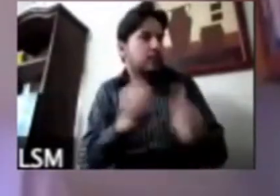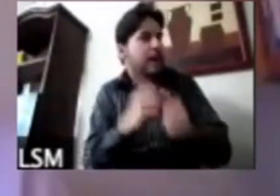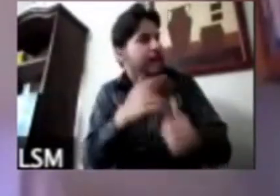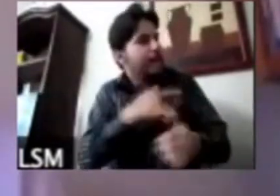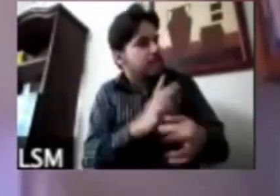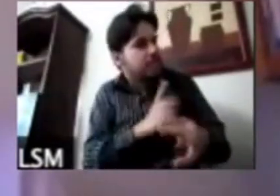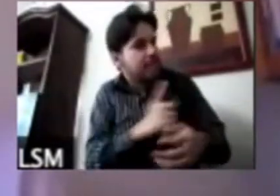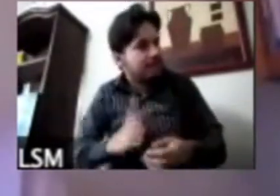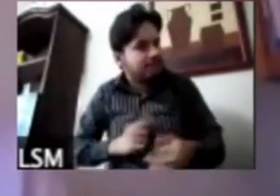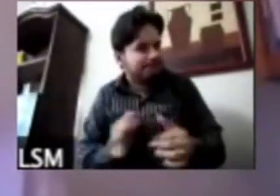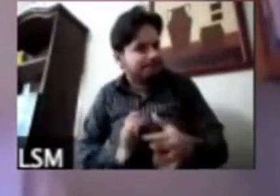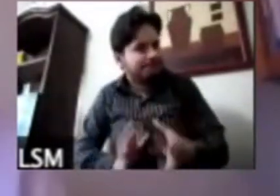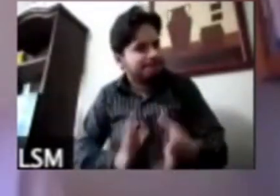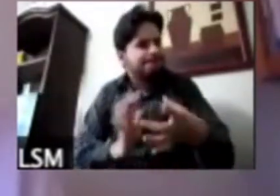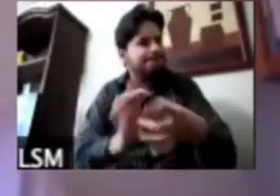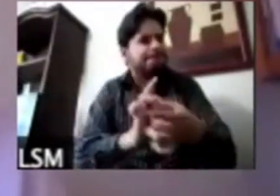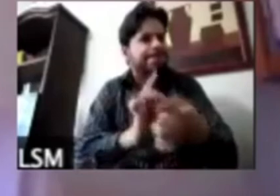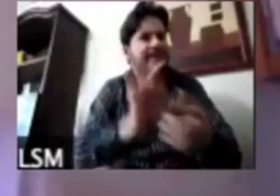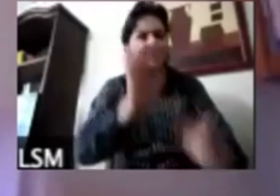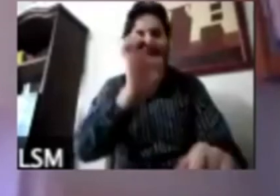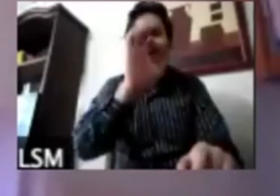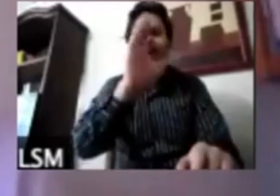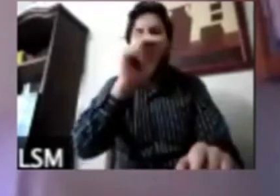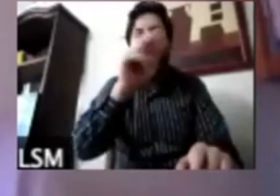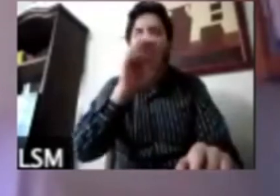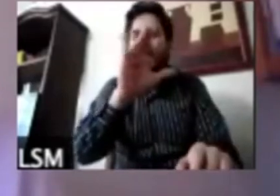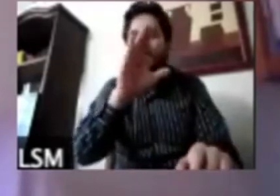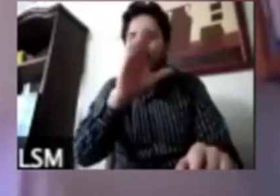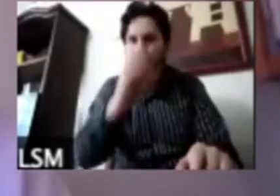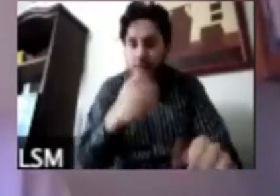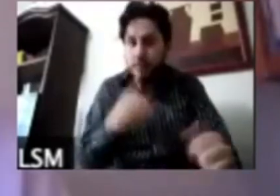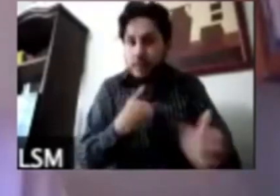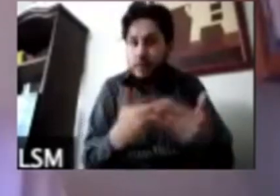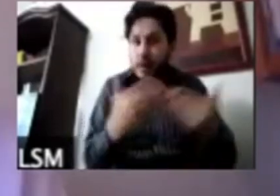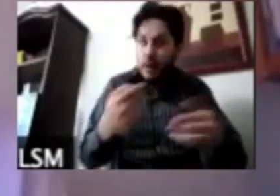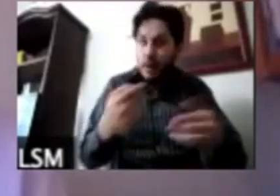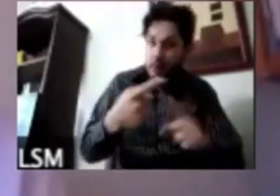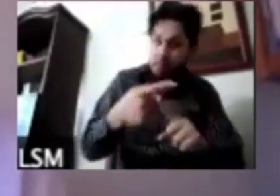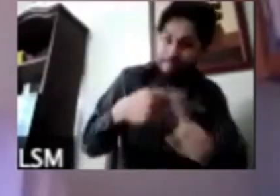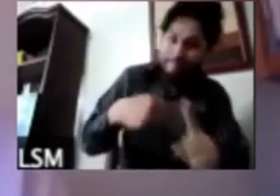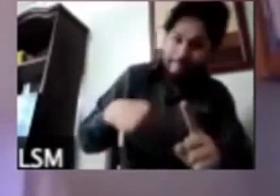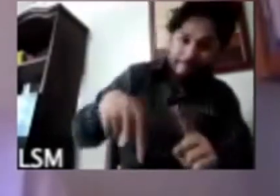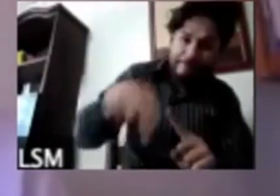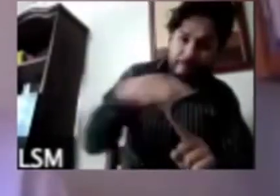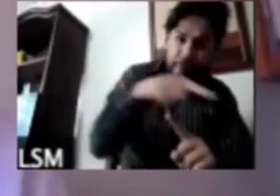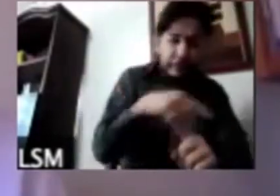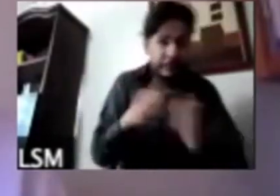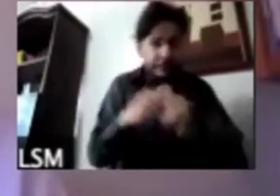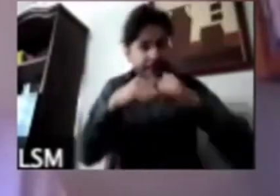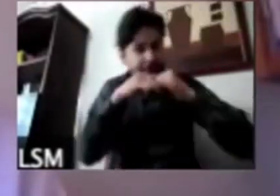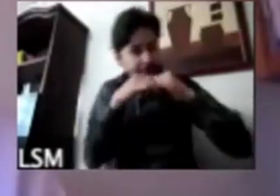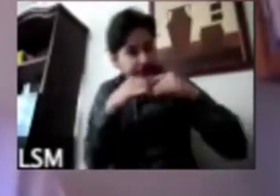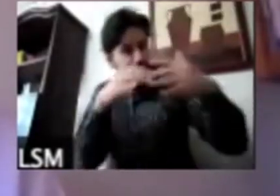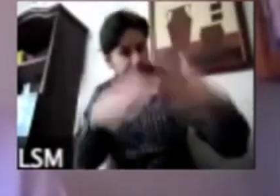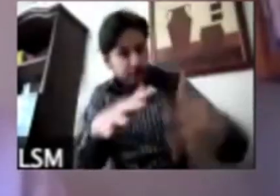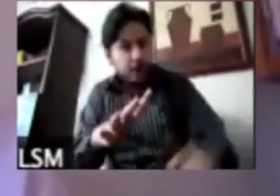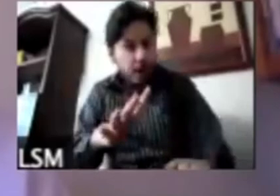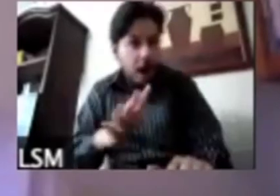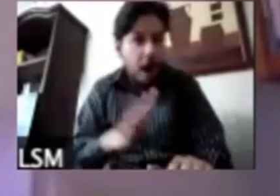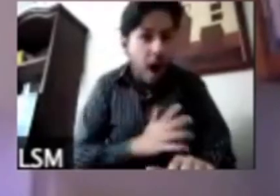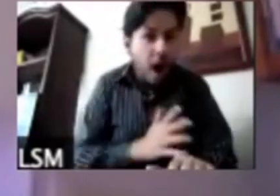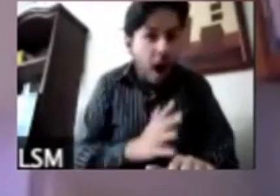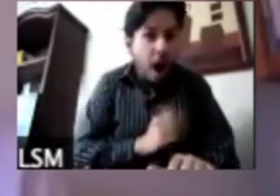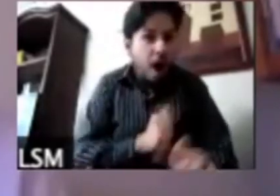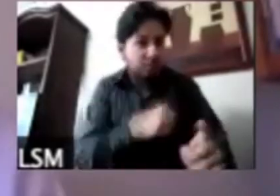sector económico yo quisiera saber si dentro de lo que dentro de la información que tienen hay alguna percepción de